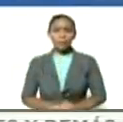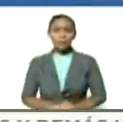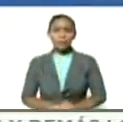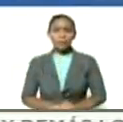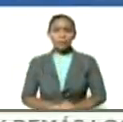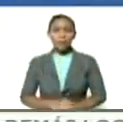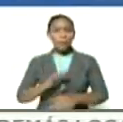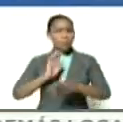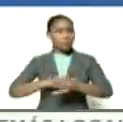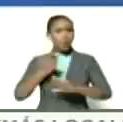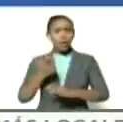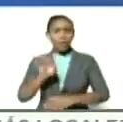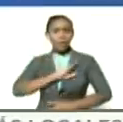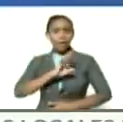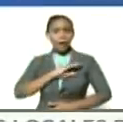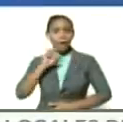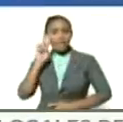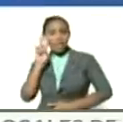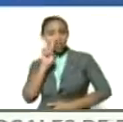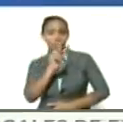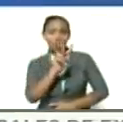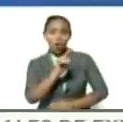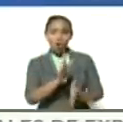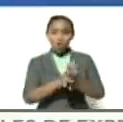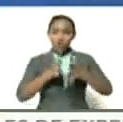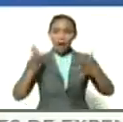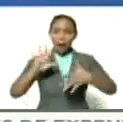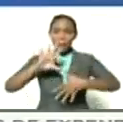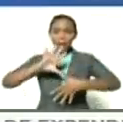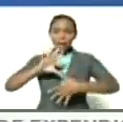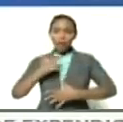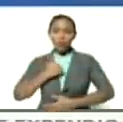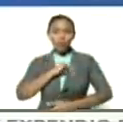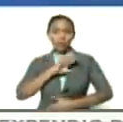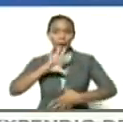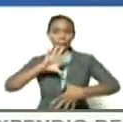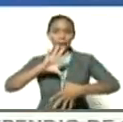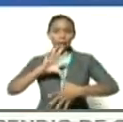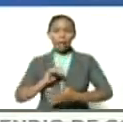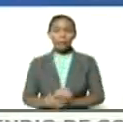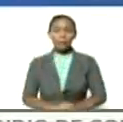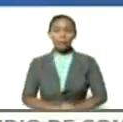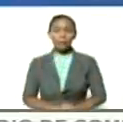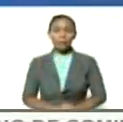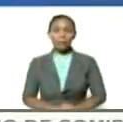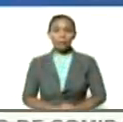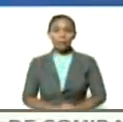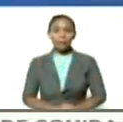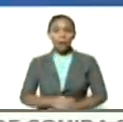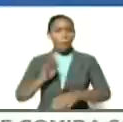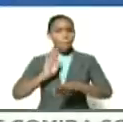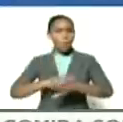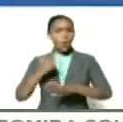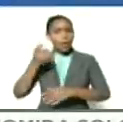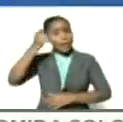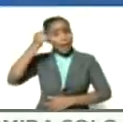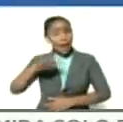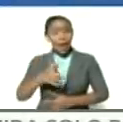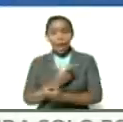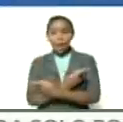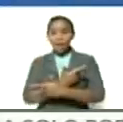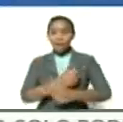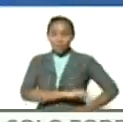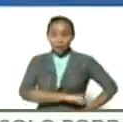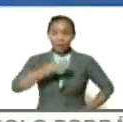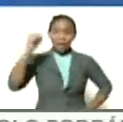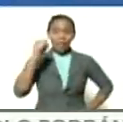porque tenía la visión gran americana nuestra americana porque creía en la libertad de los